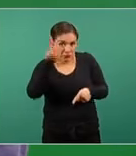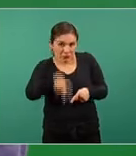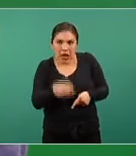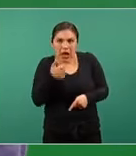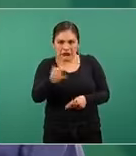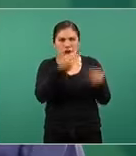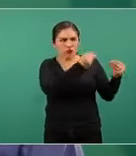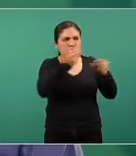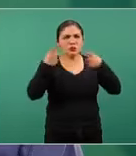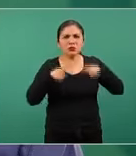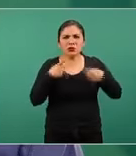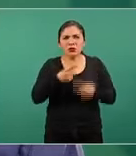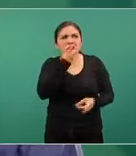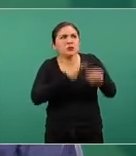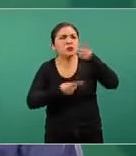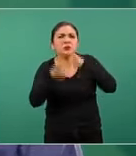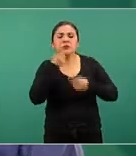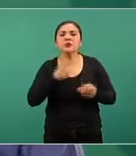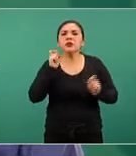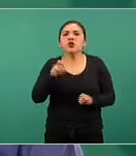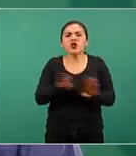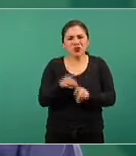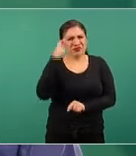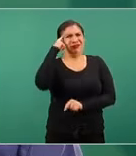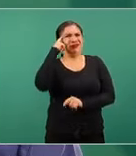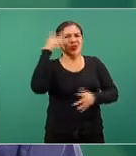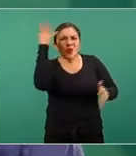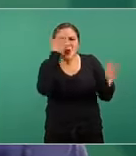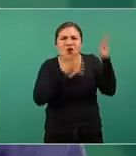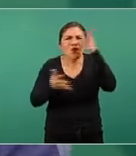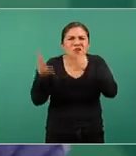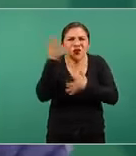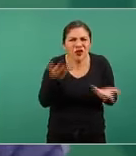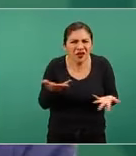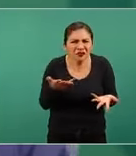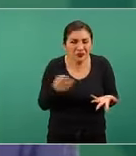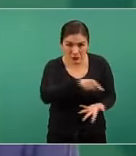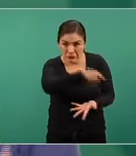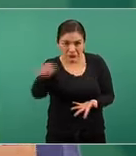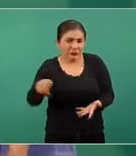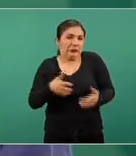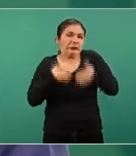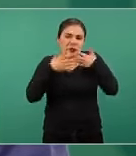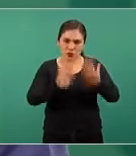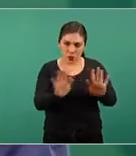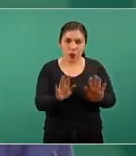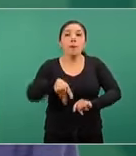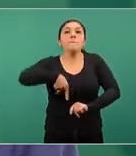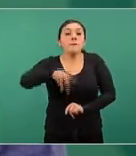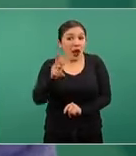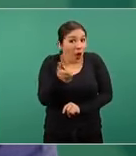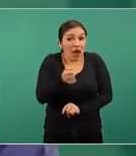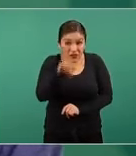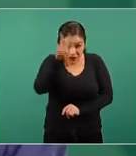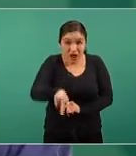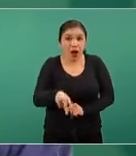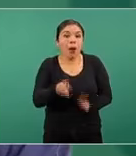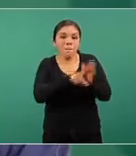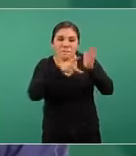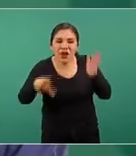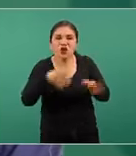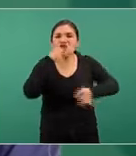gente nos lo comenta es le acaban confundiendo insisto no se vayan a ofender pero los medios confunden